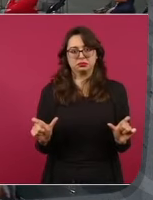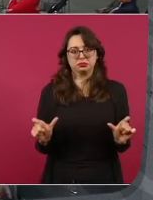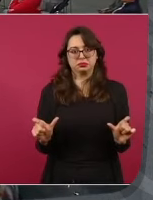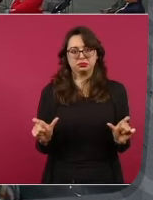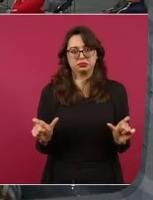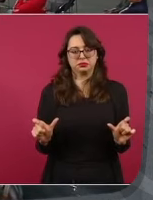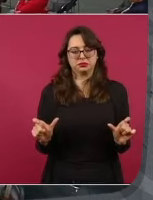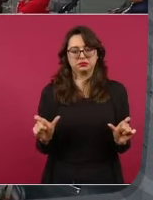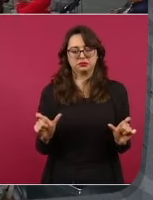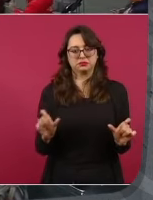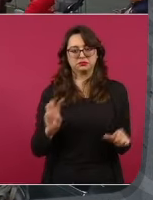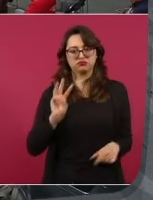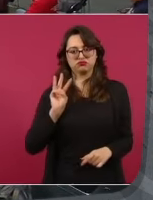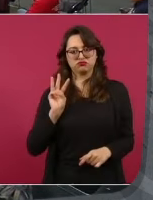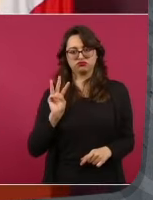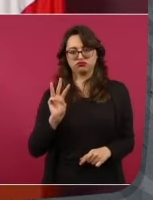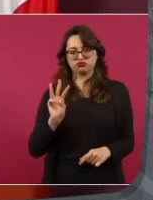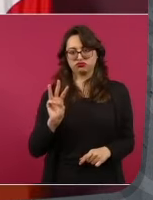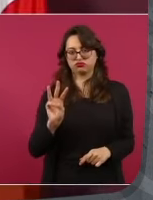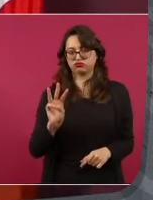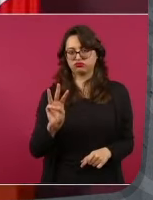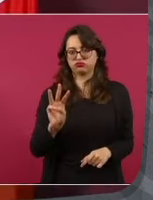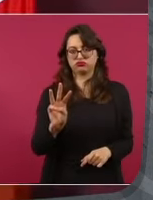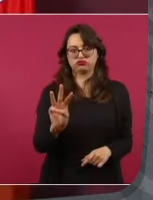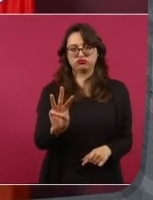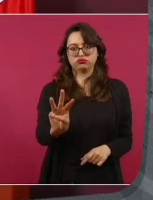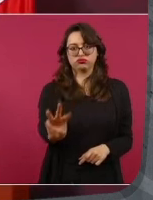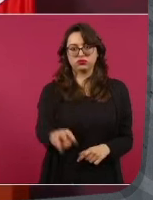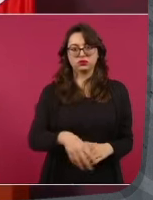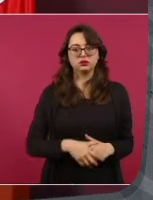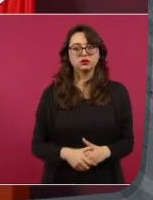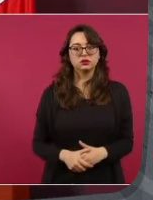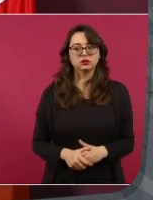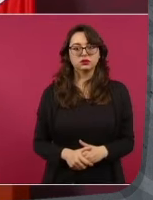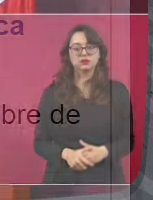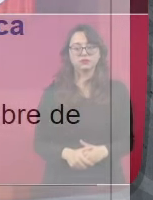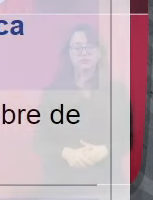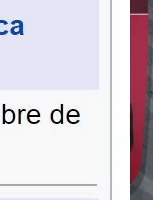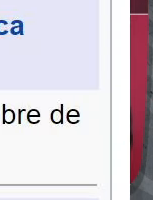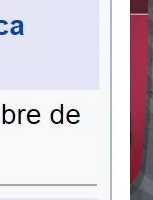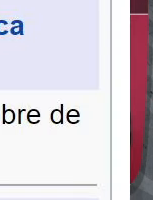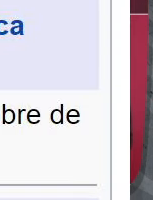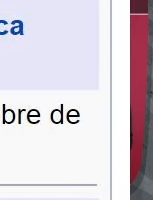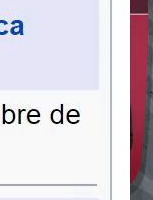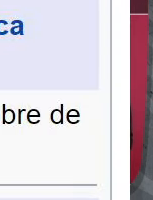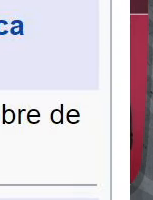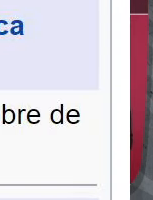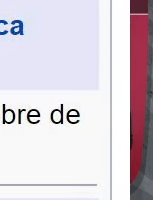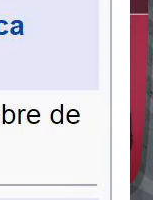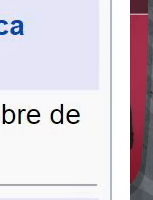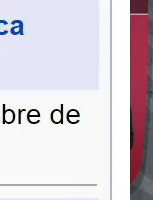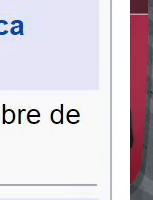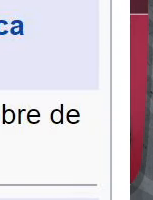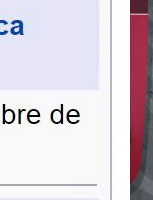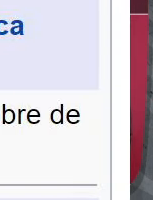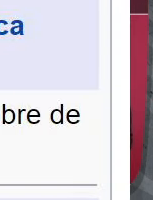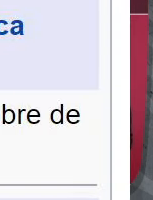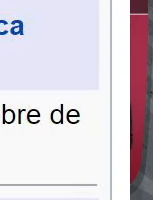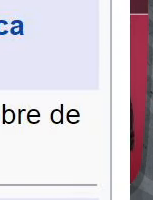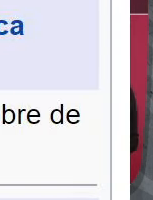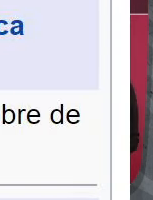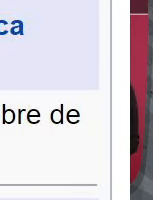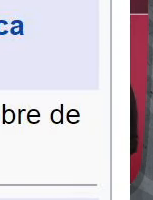Ahorita, antes que se me olvide, porque esto es importante, lo que le hicieron a Fabio, Flavio Sosa,